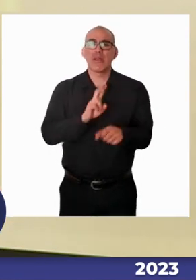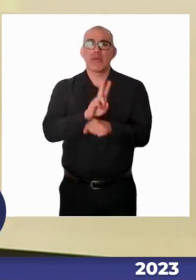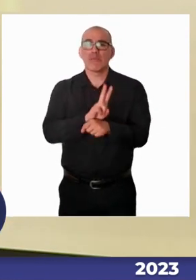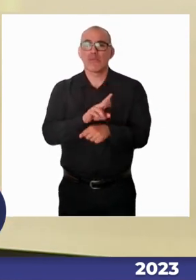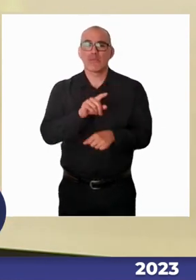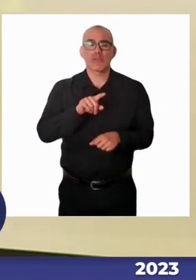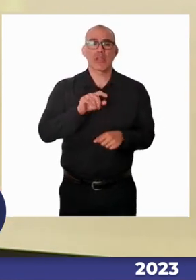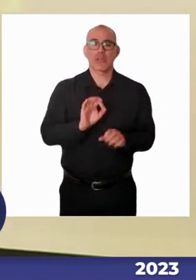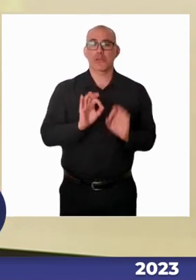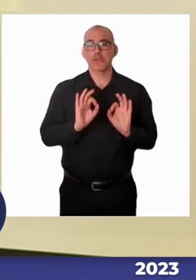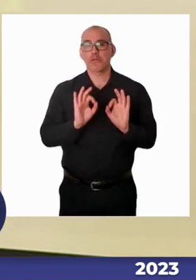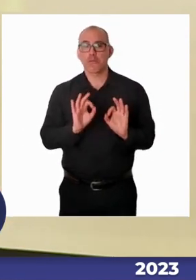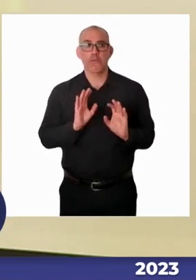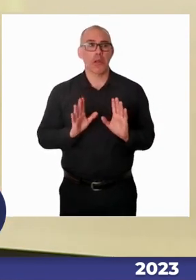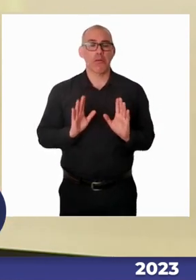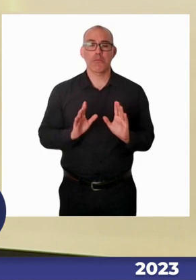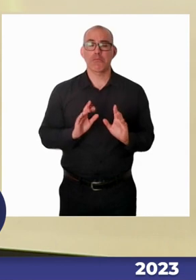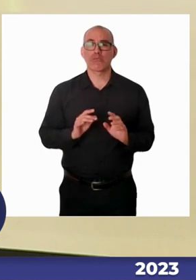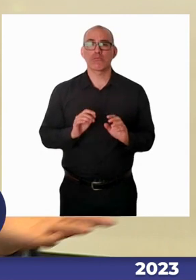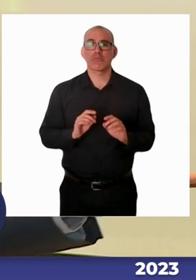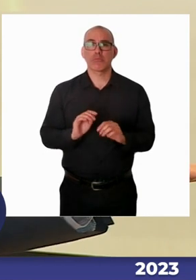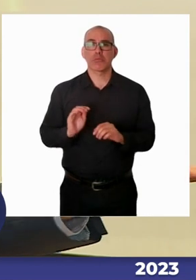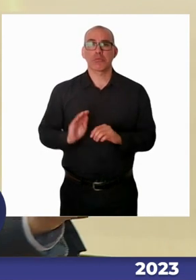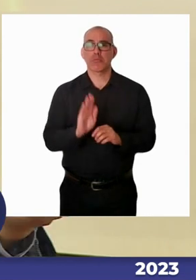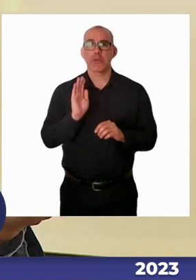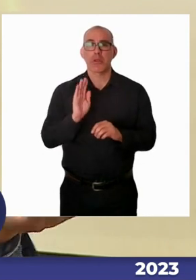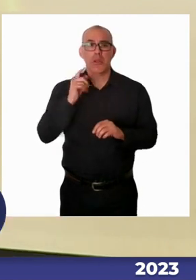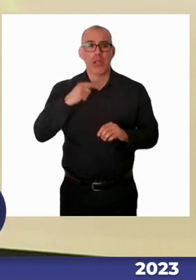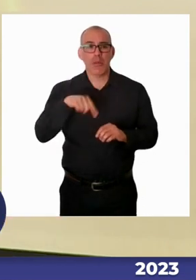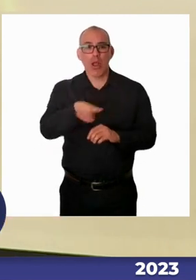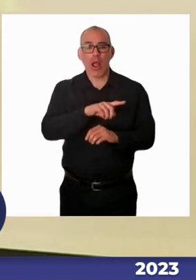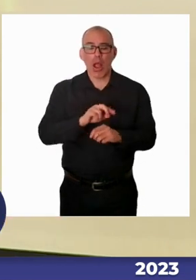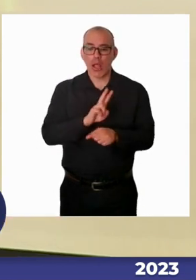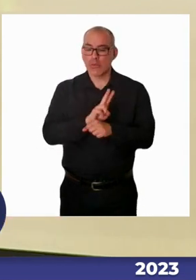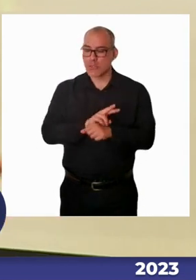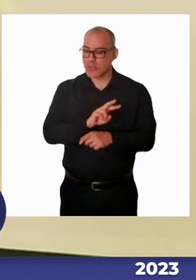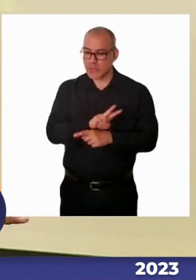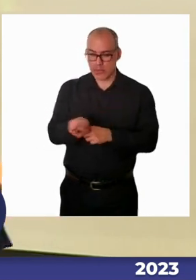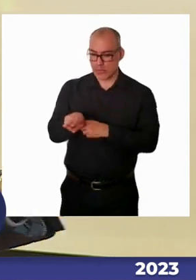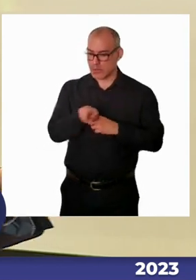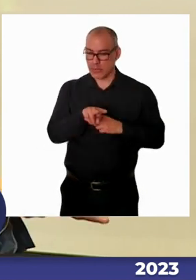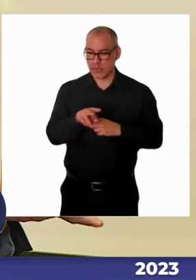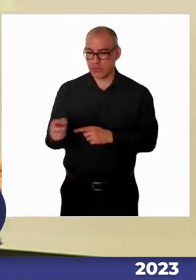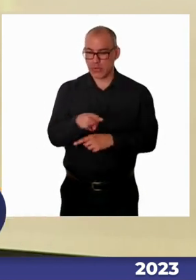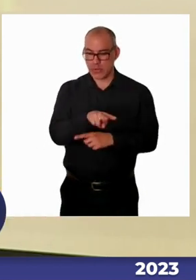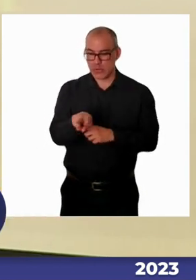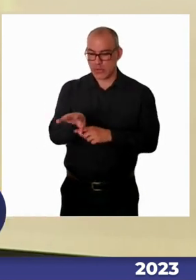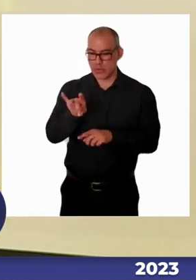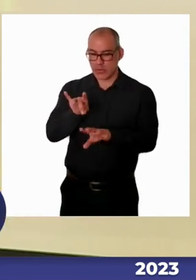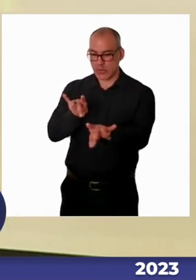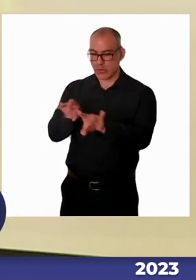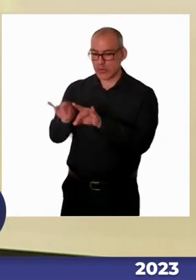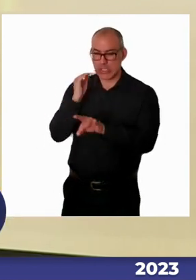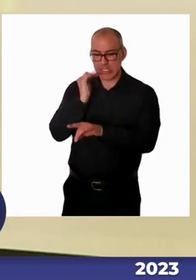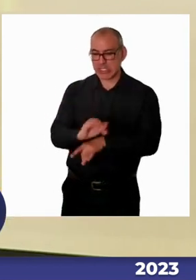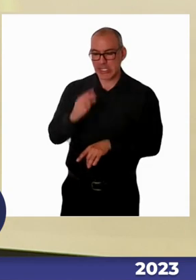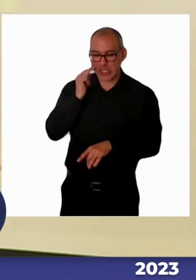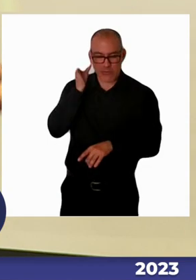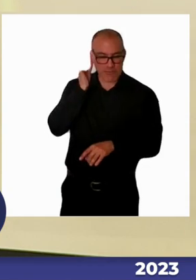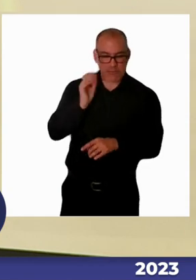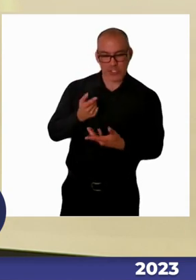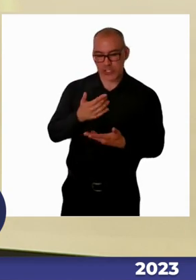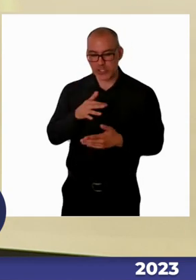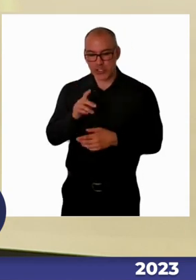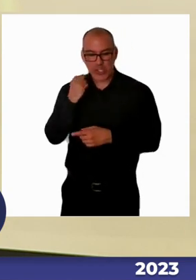insistir en que, si bien es cierto, todos estos temas, hay un enorme espacio todavía para seguir avanzando probablemente,